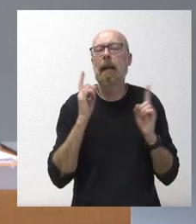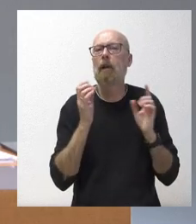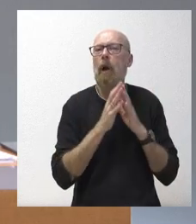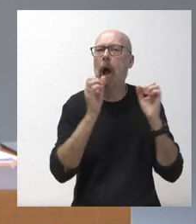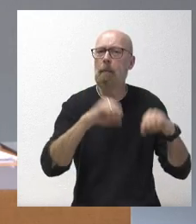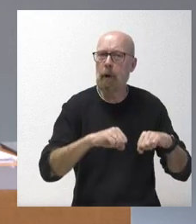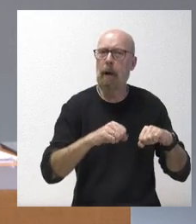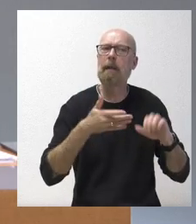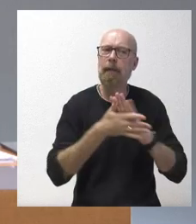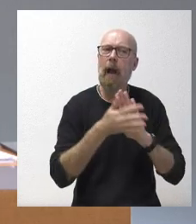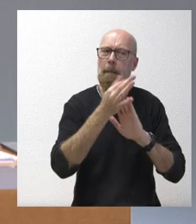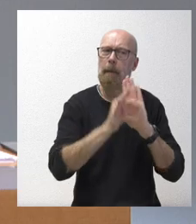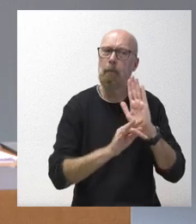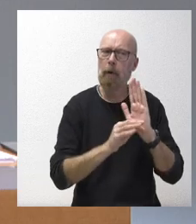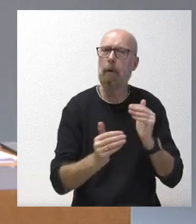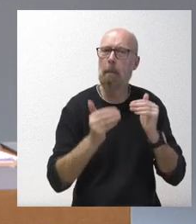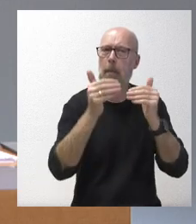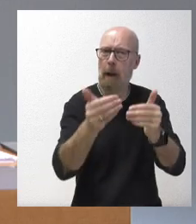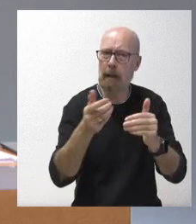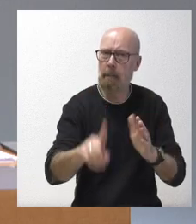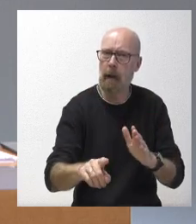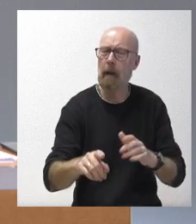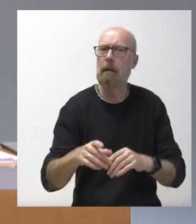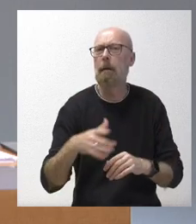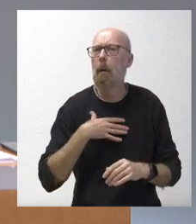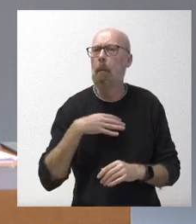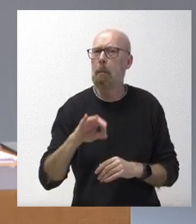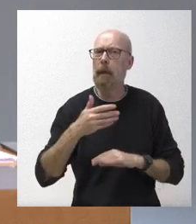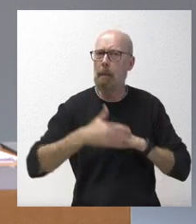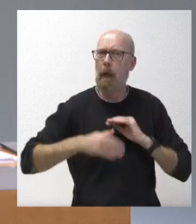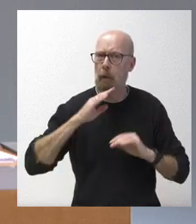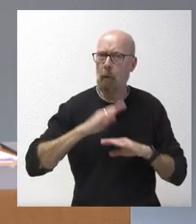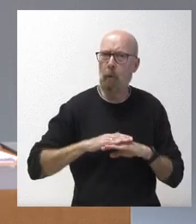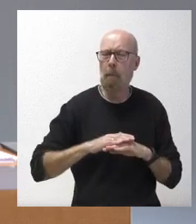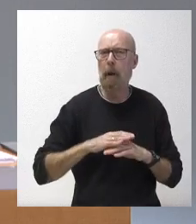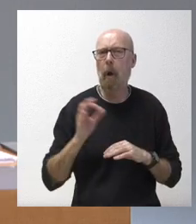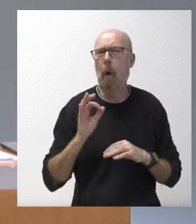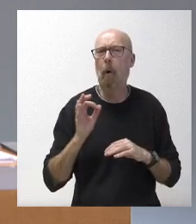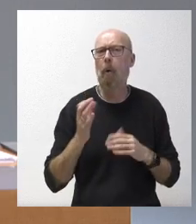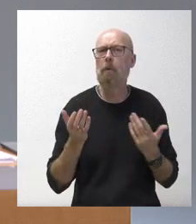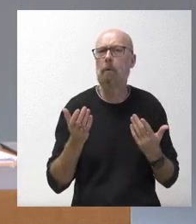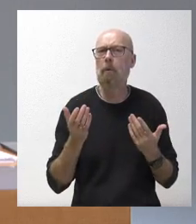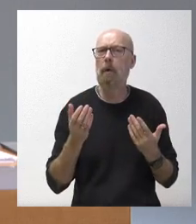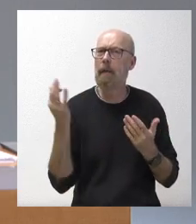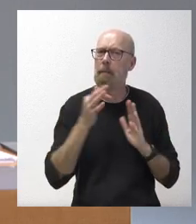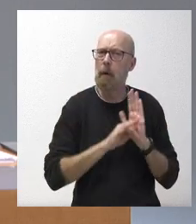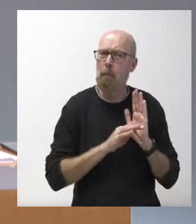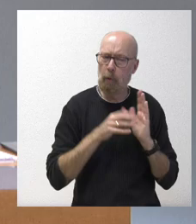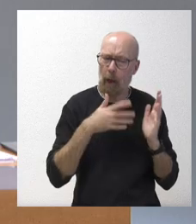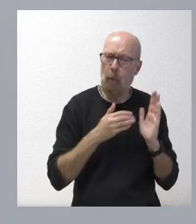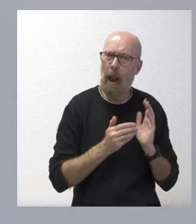presupuesto y no sé si se podría llegar a cumplir en plazo o obligatoriamente habría que prorrogar el presupuesto actual.